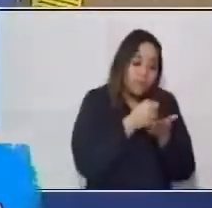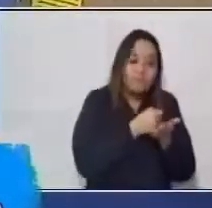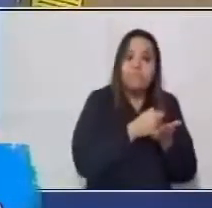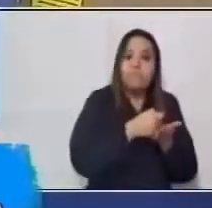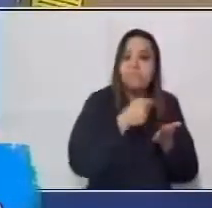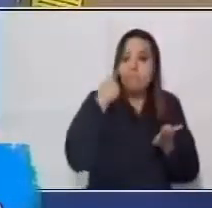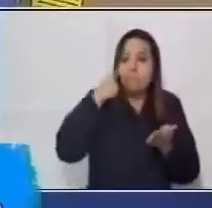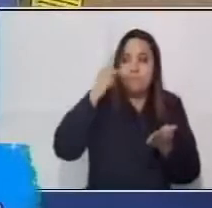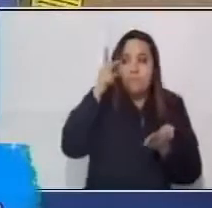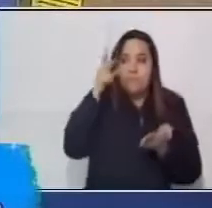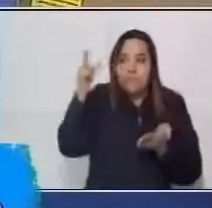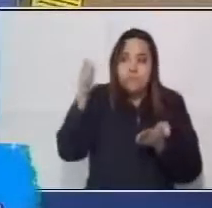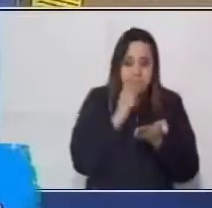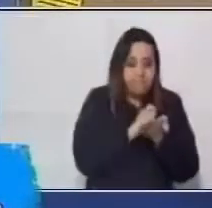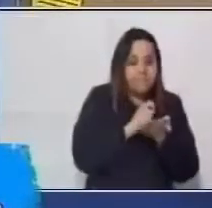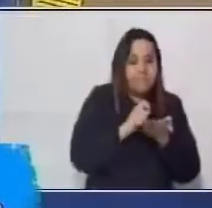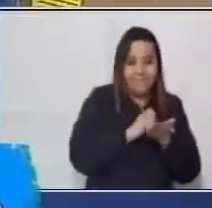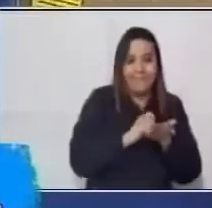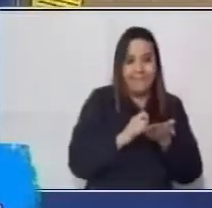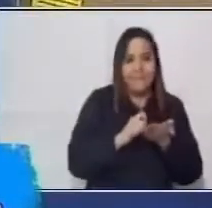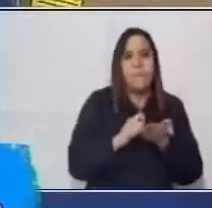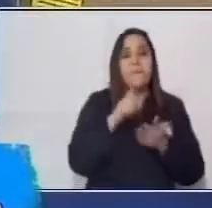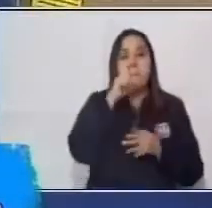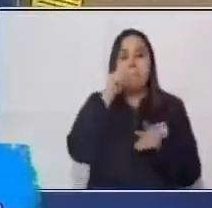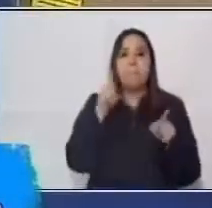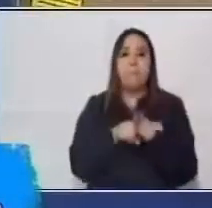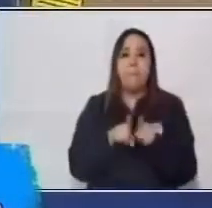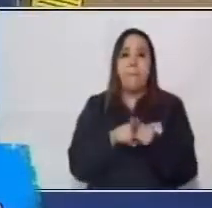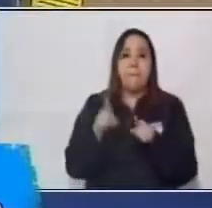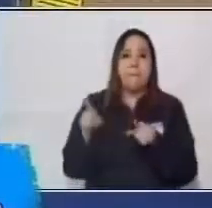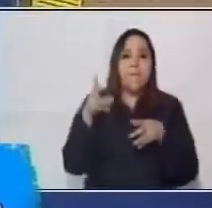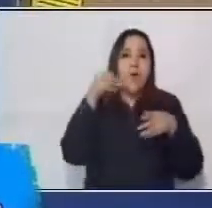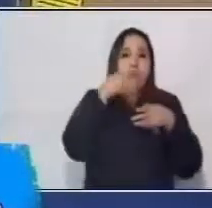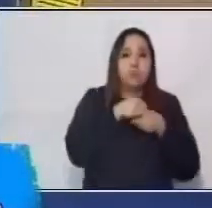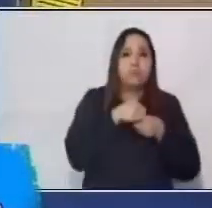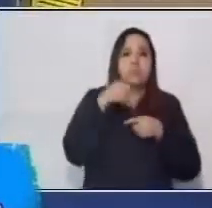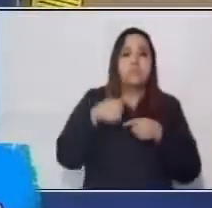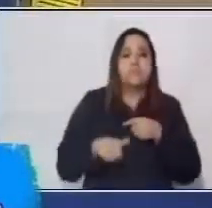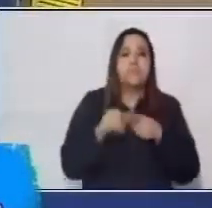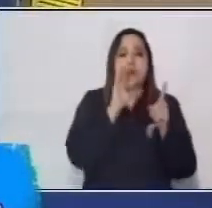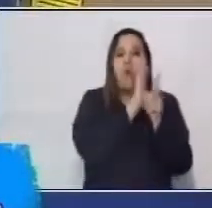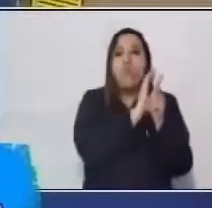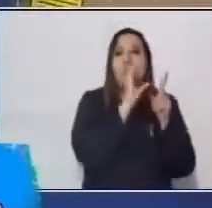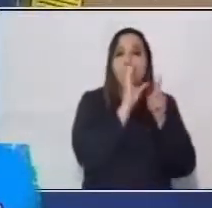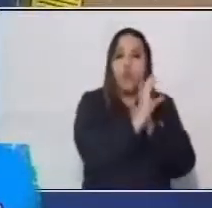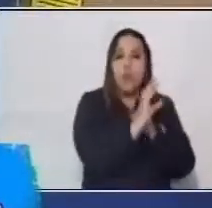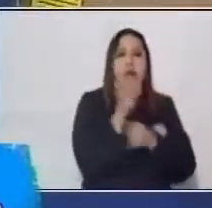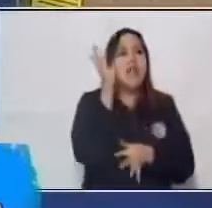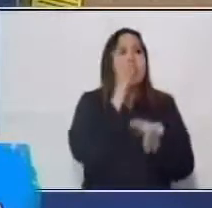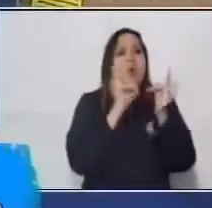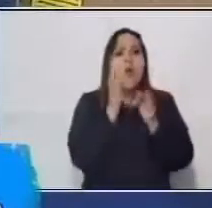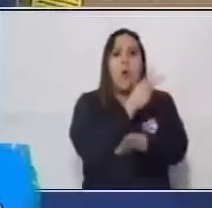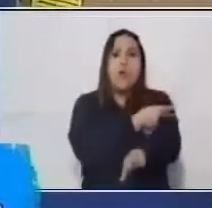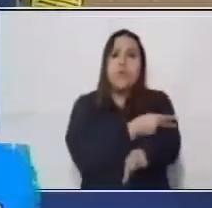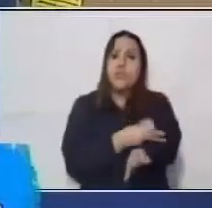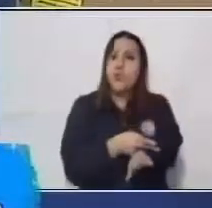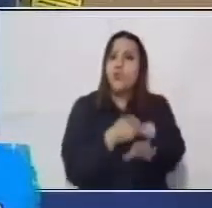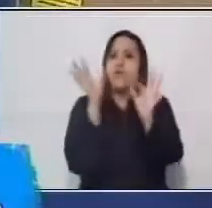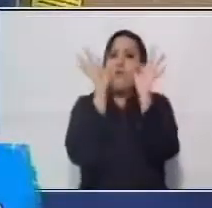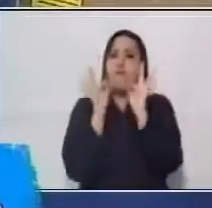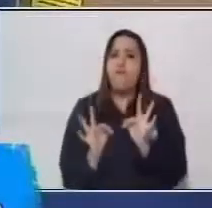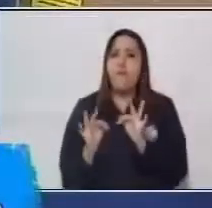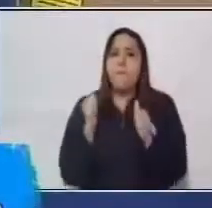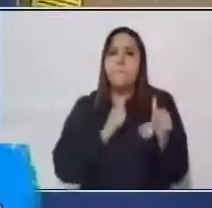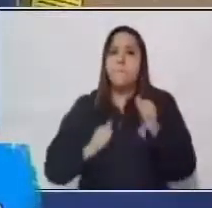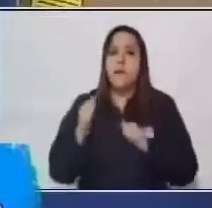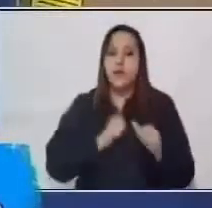reflejando. También incluyen aspectos históricos y culturales que ellos veían en la forma de actuar de las personas